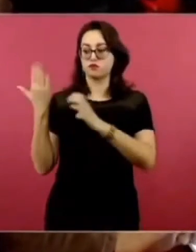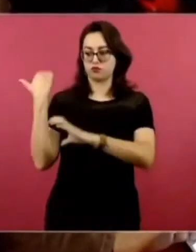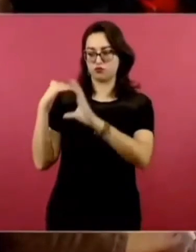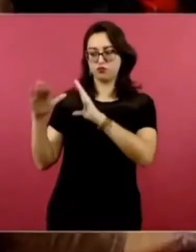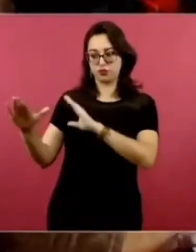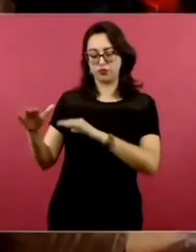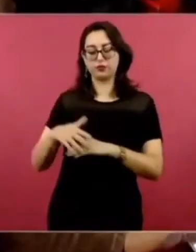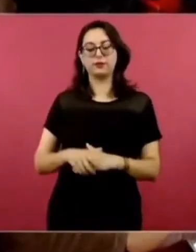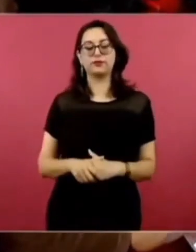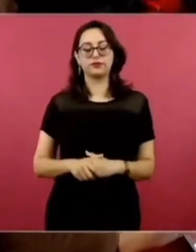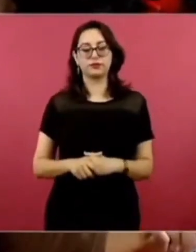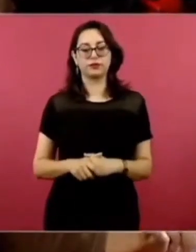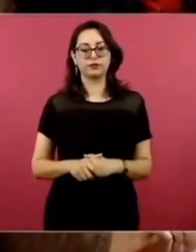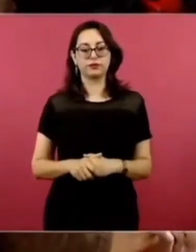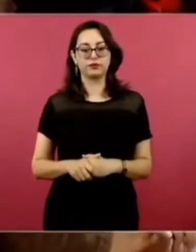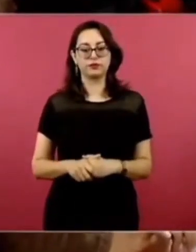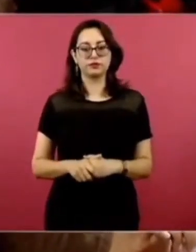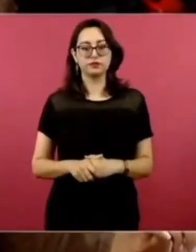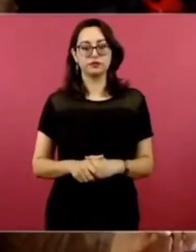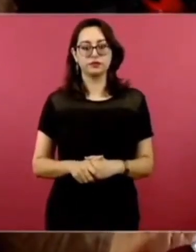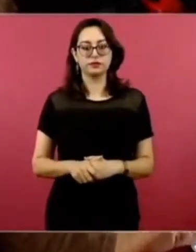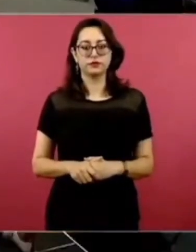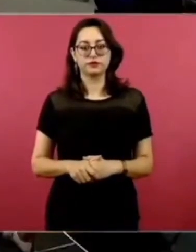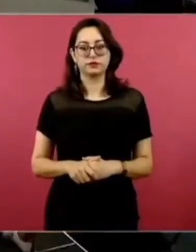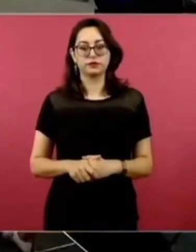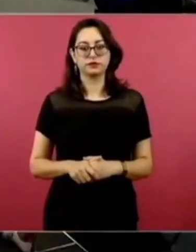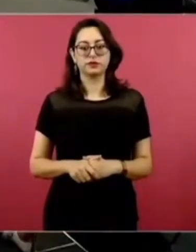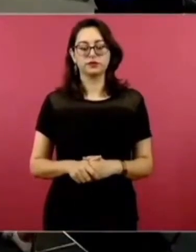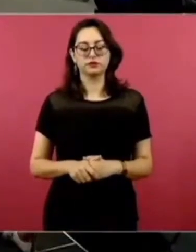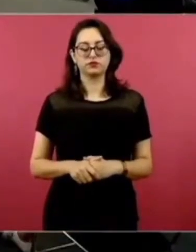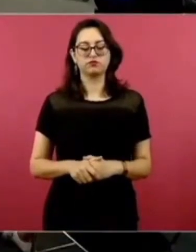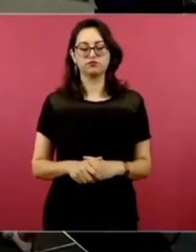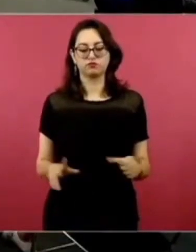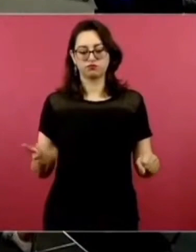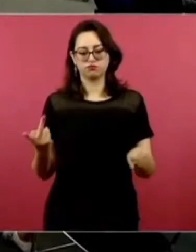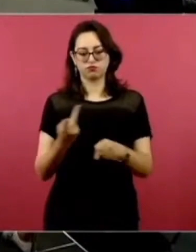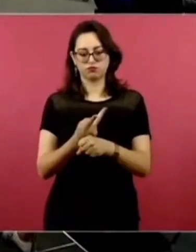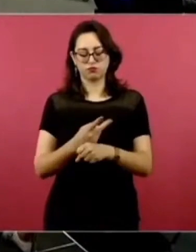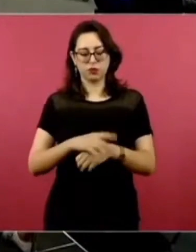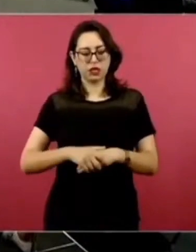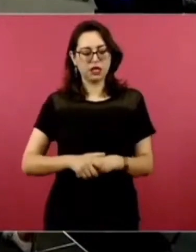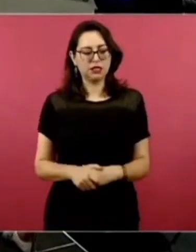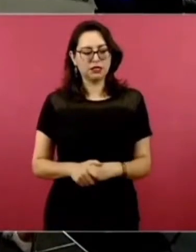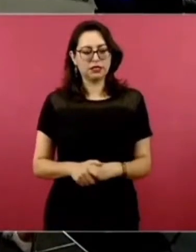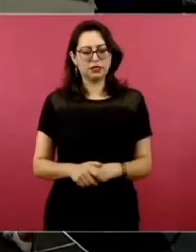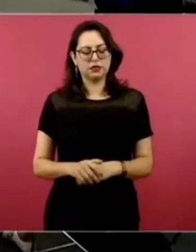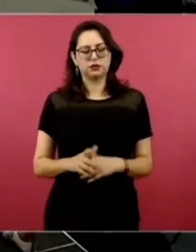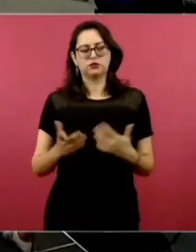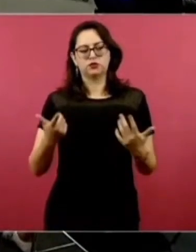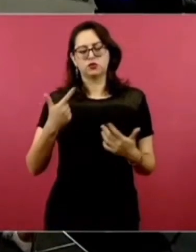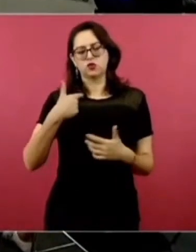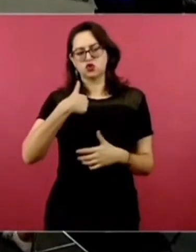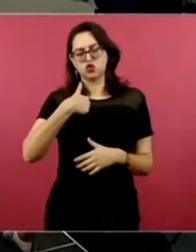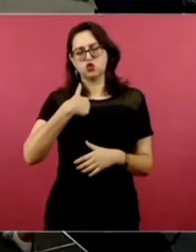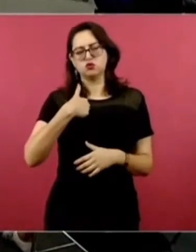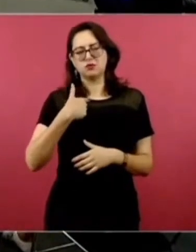Resulta que hice una consulta con abogados y...